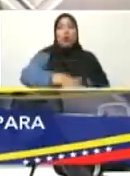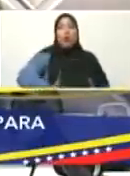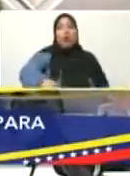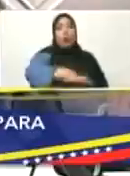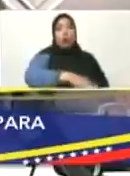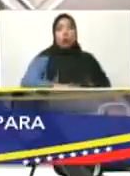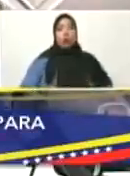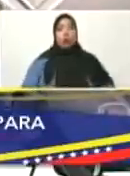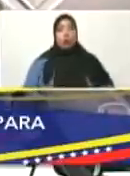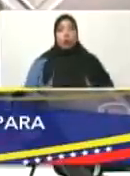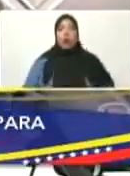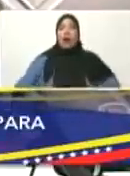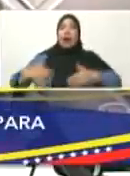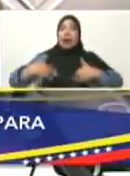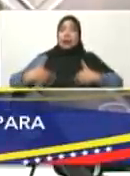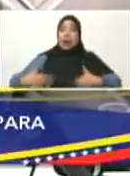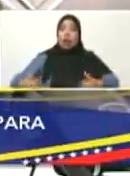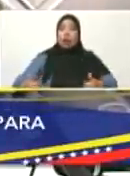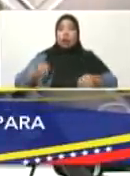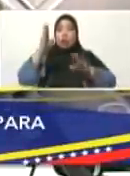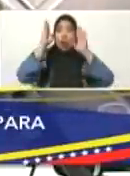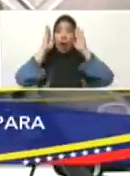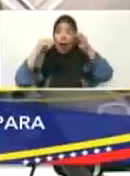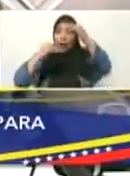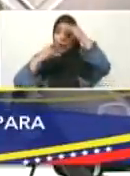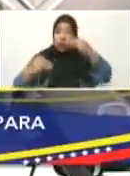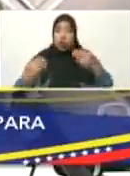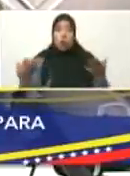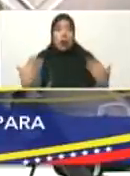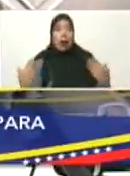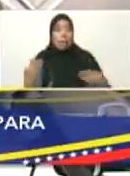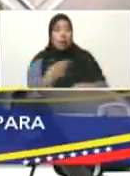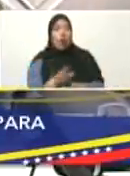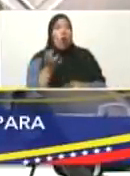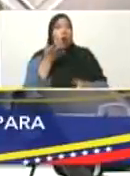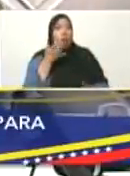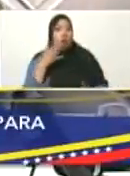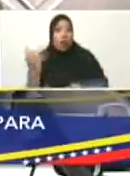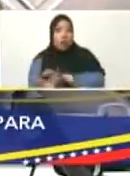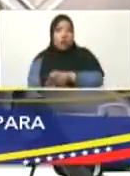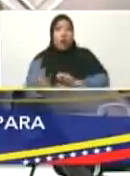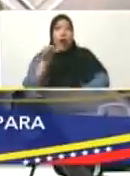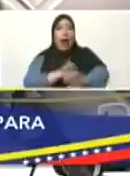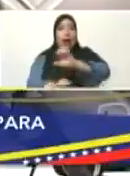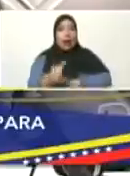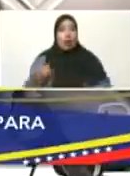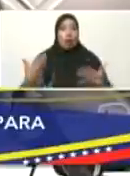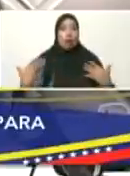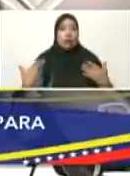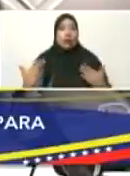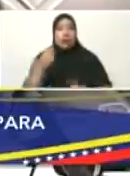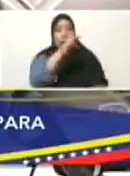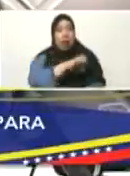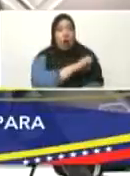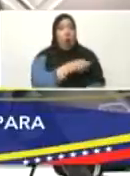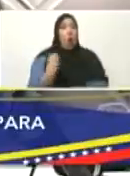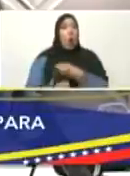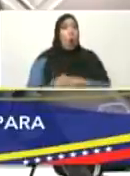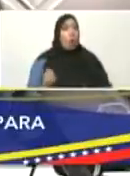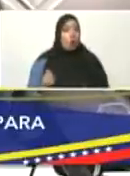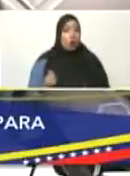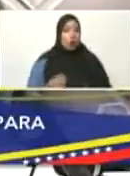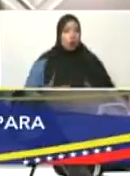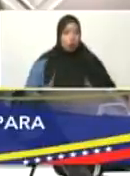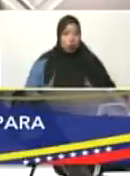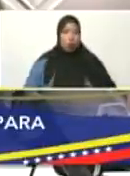activar sistema de salud para atender emergencias y evacuaciones. En décimo lugar, reforzar despliegue de